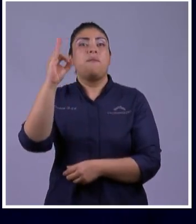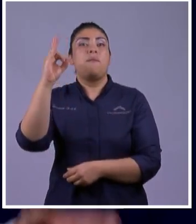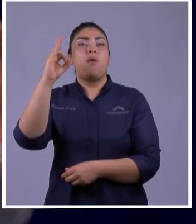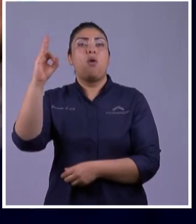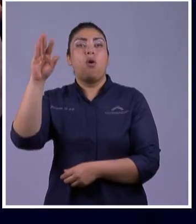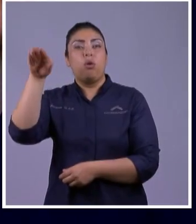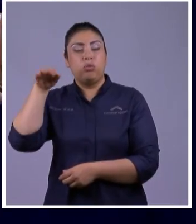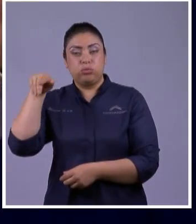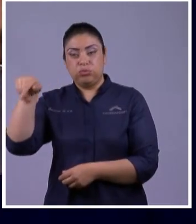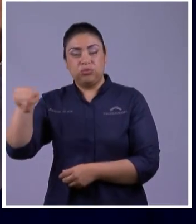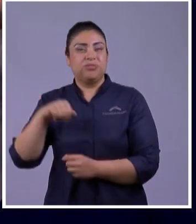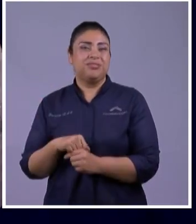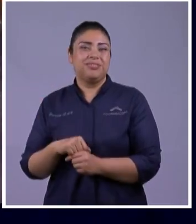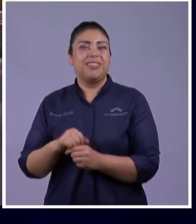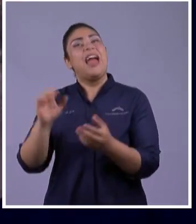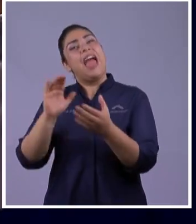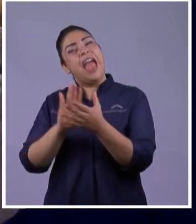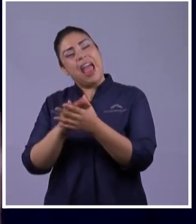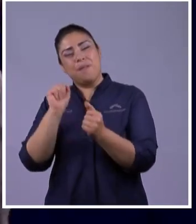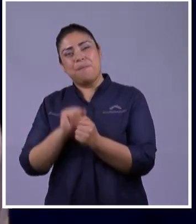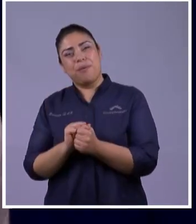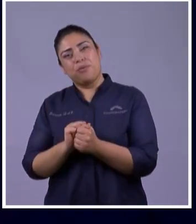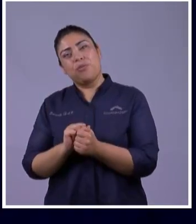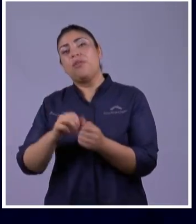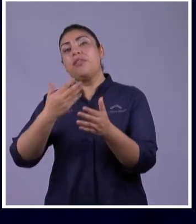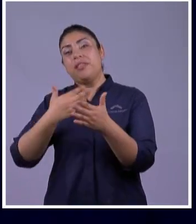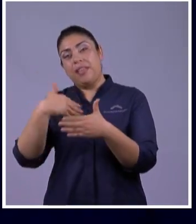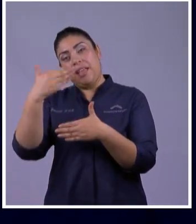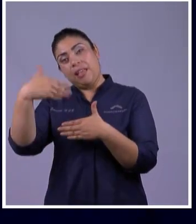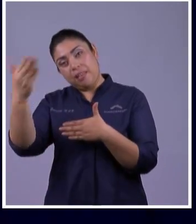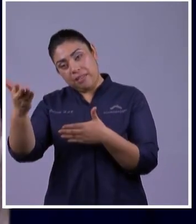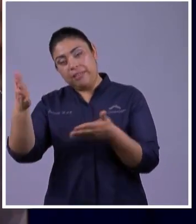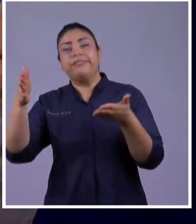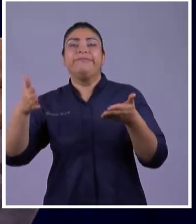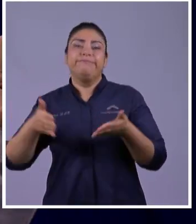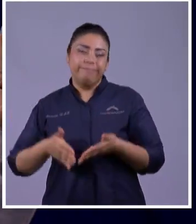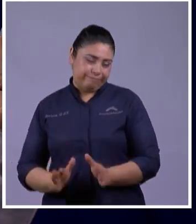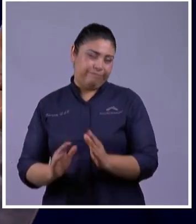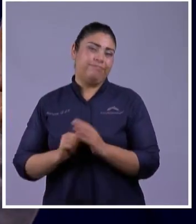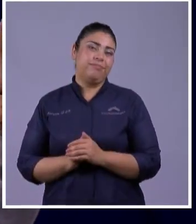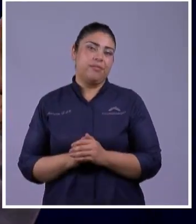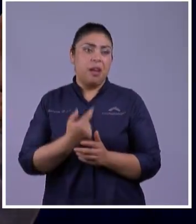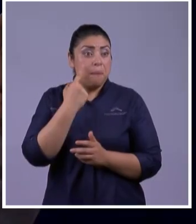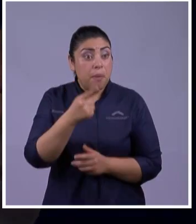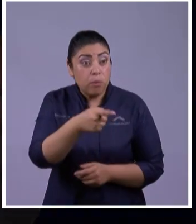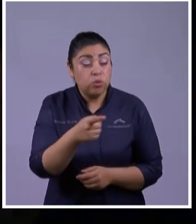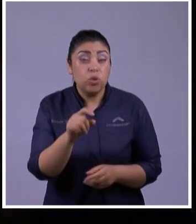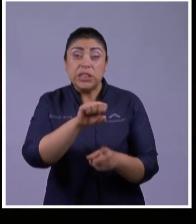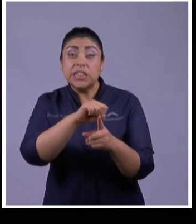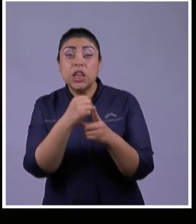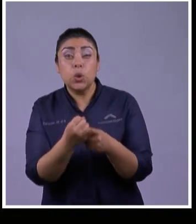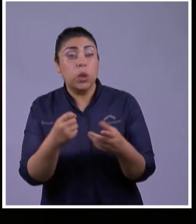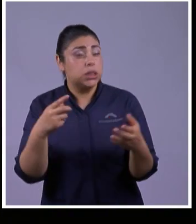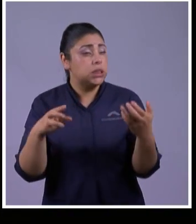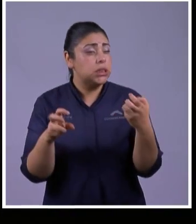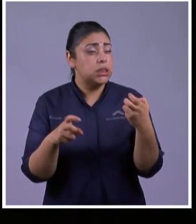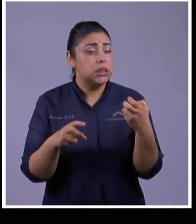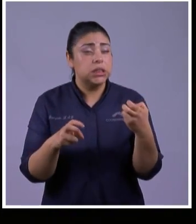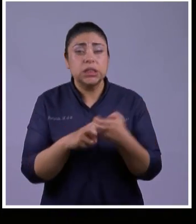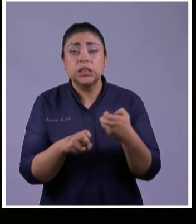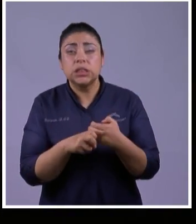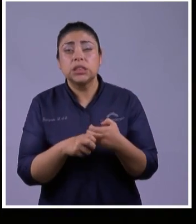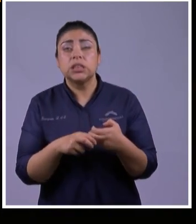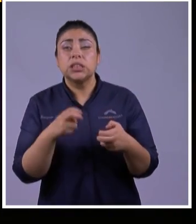O sea De esa Crisis Aparente Bueno no aparente De esa crisis Que estás viviendo Pueden hacer Algo